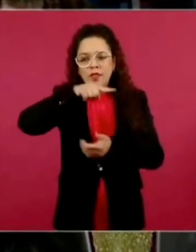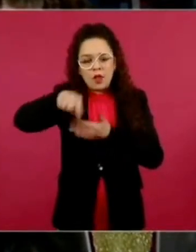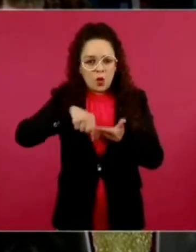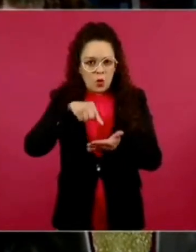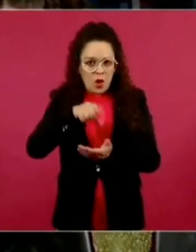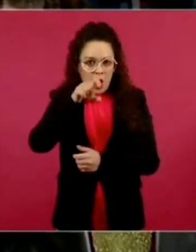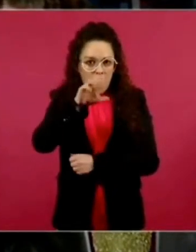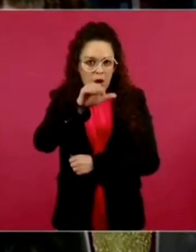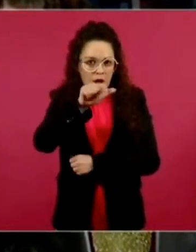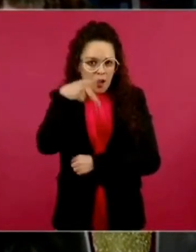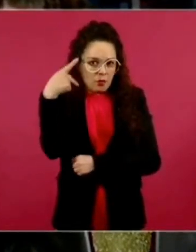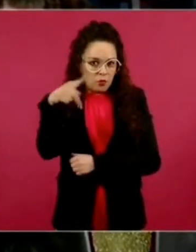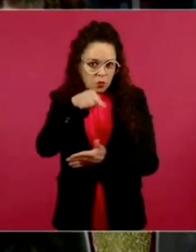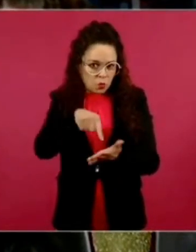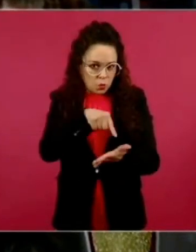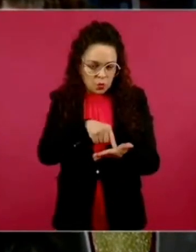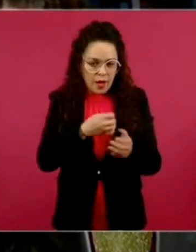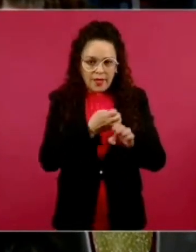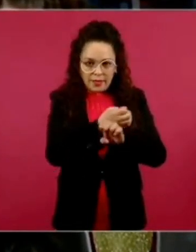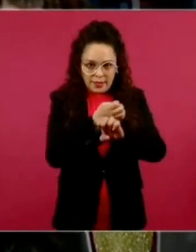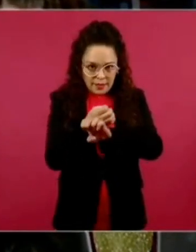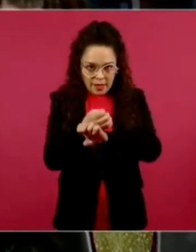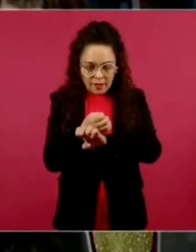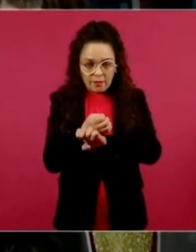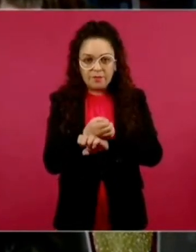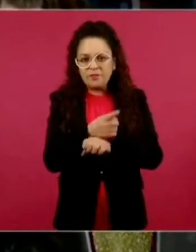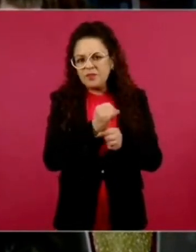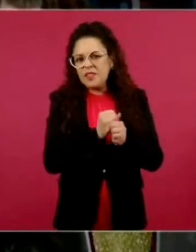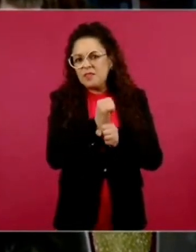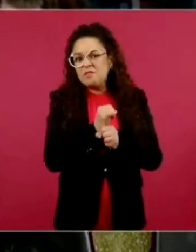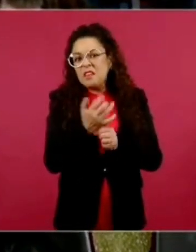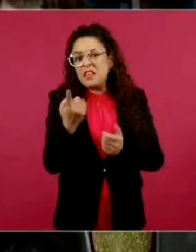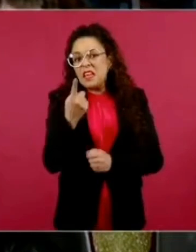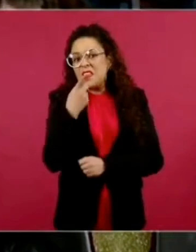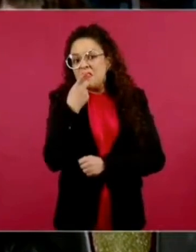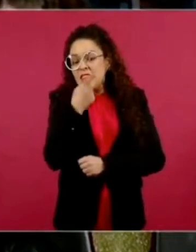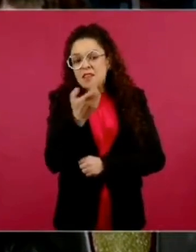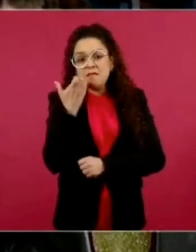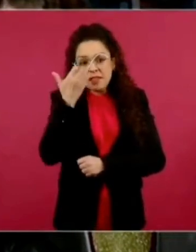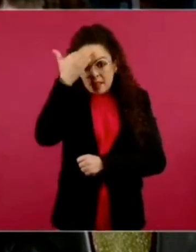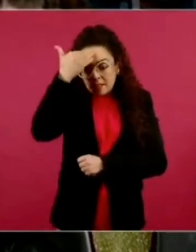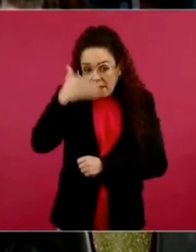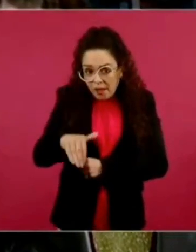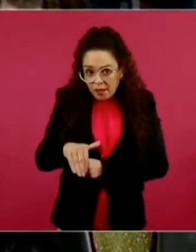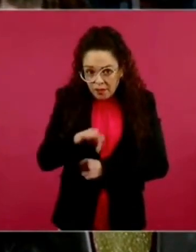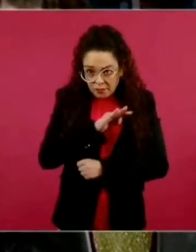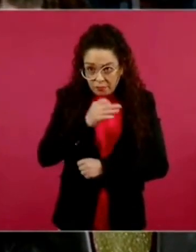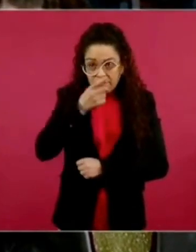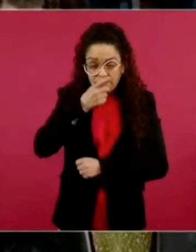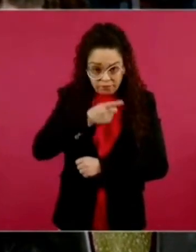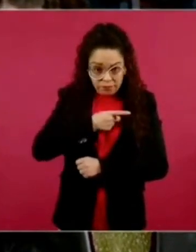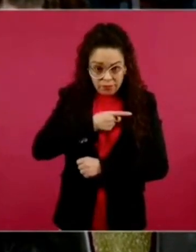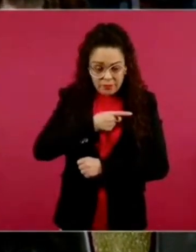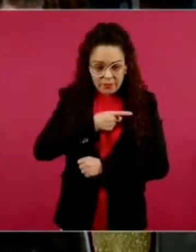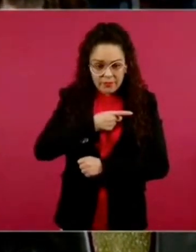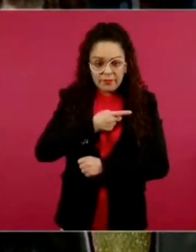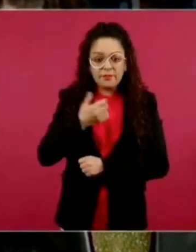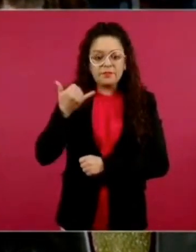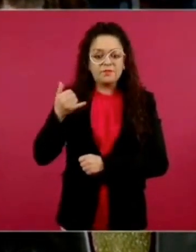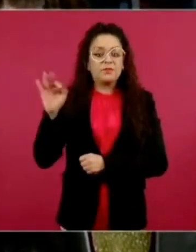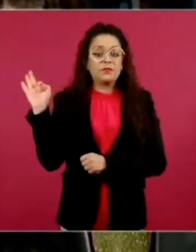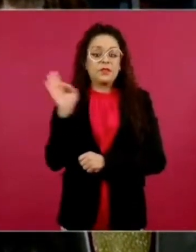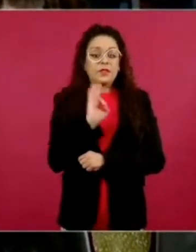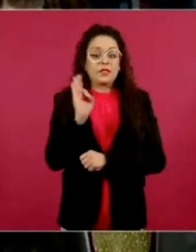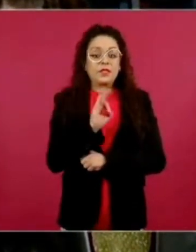análisis, qué se arrojó y sobre todo saber si ustedes, se pudo comprender si se podían evitar este tipo